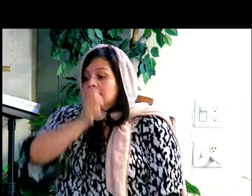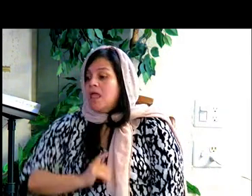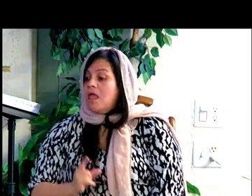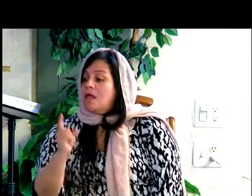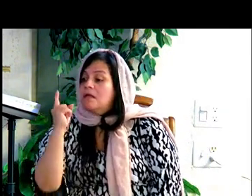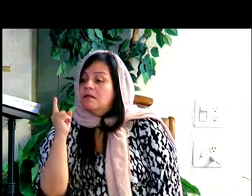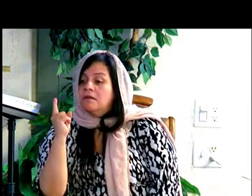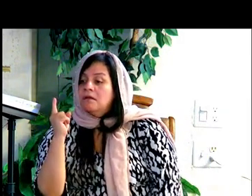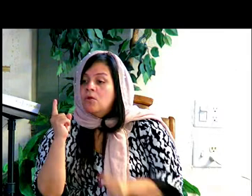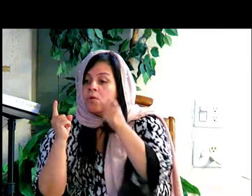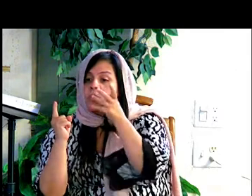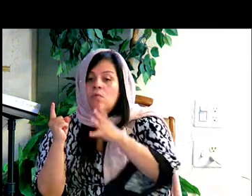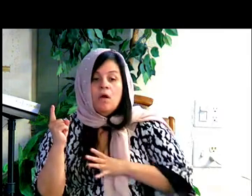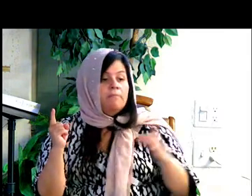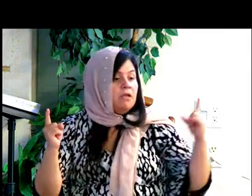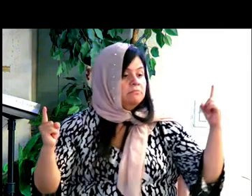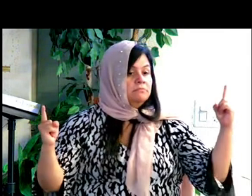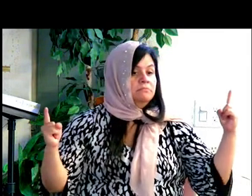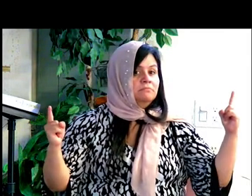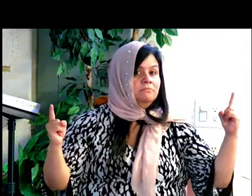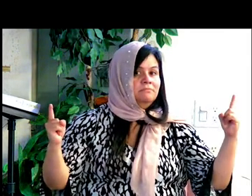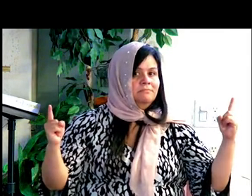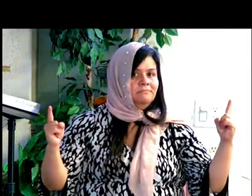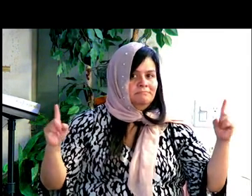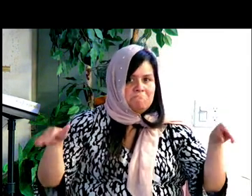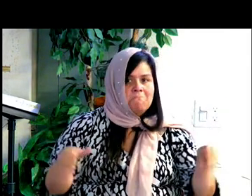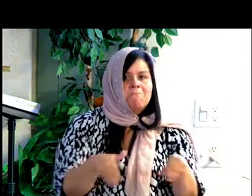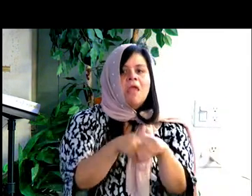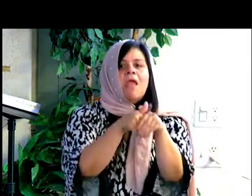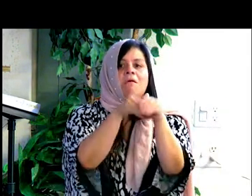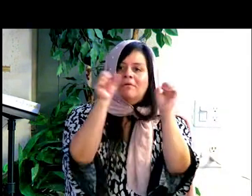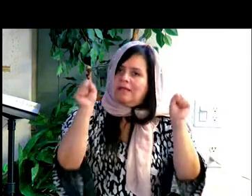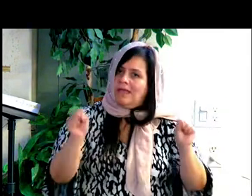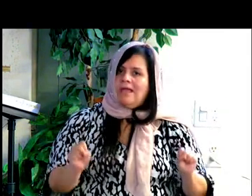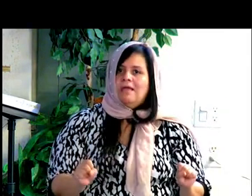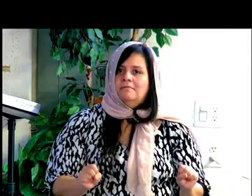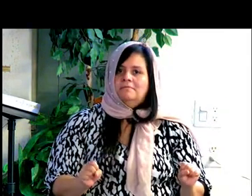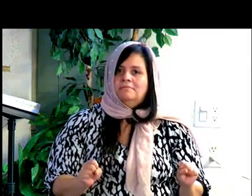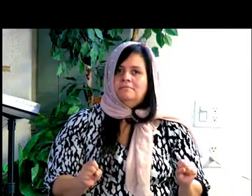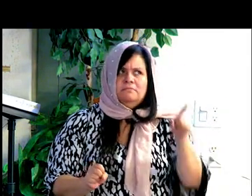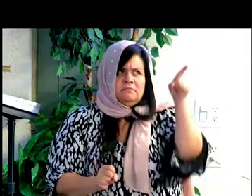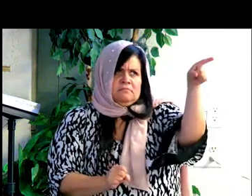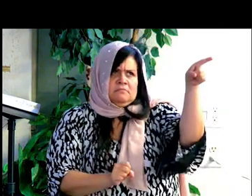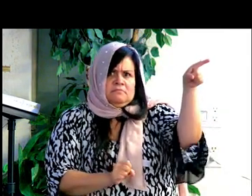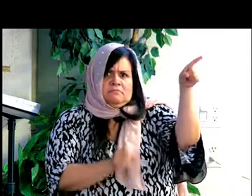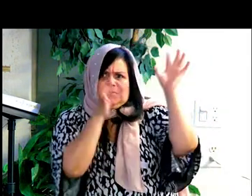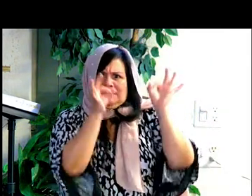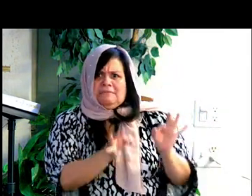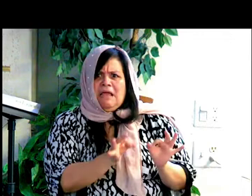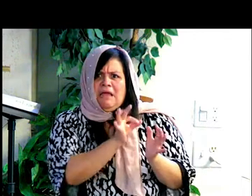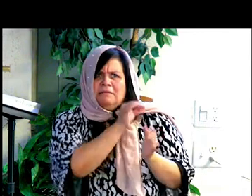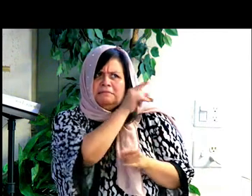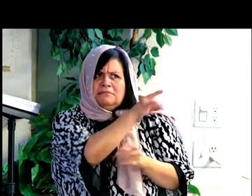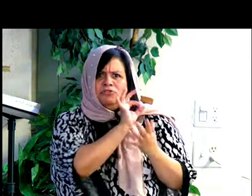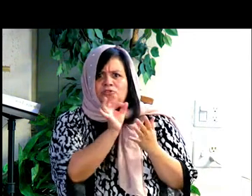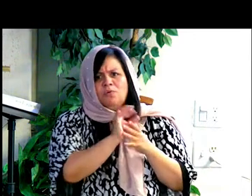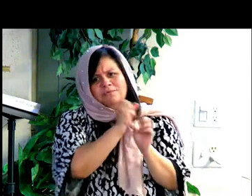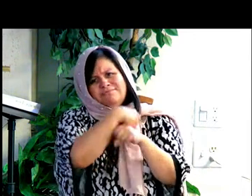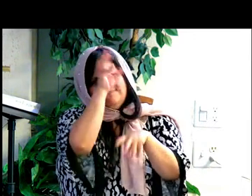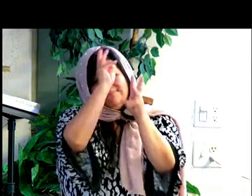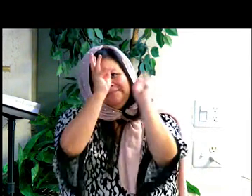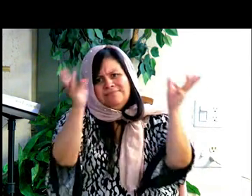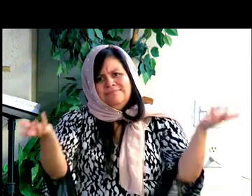que cualquier persona pueden casarse con cualquier persona, pero el Señor nos hizo hombre y